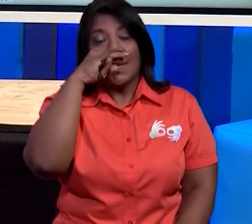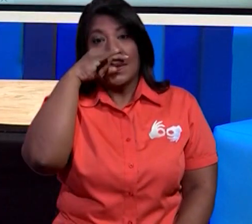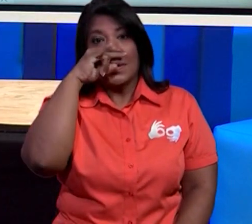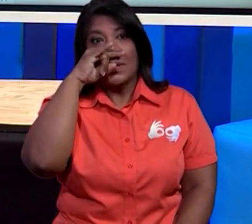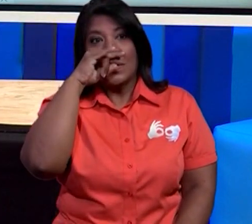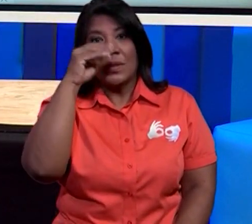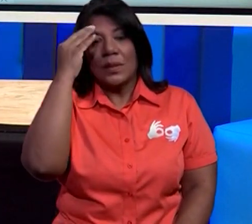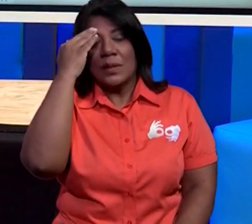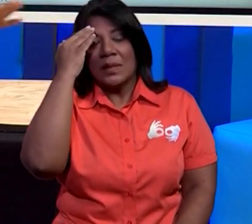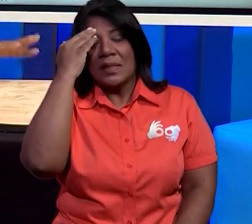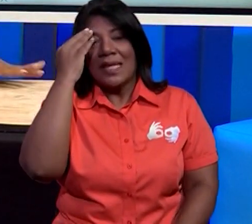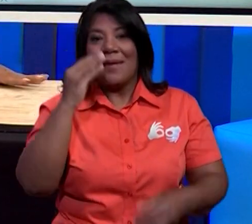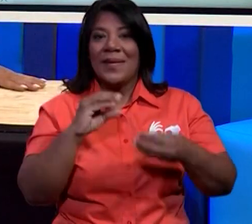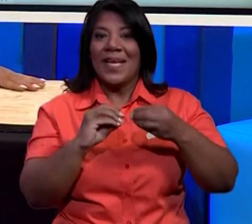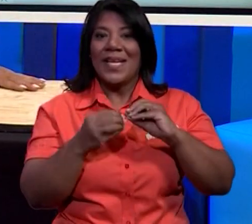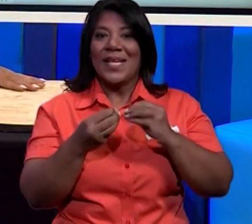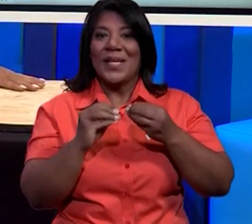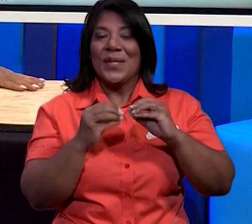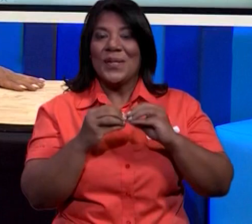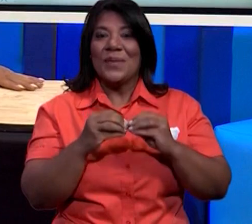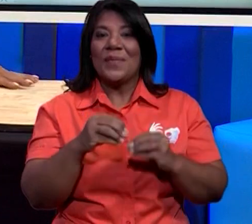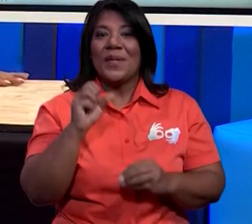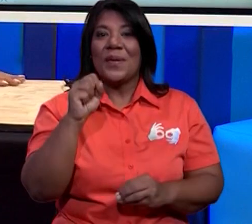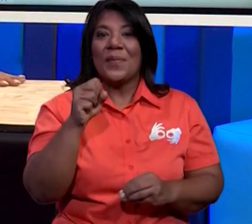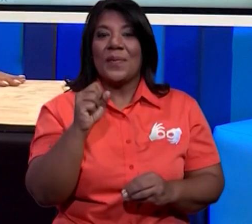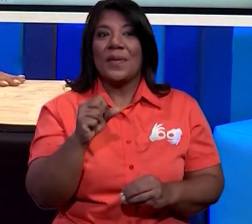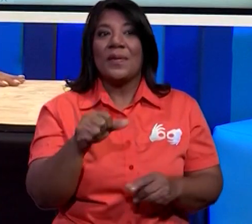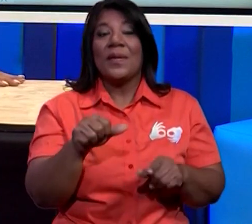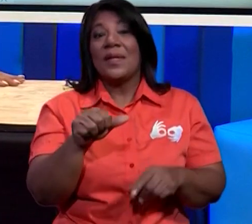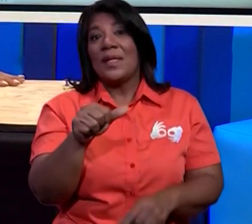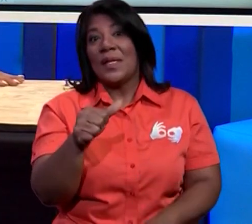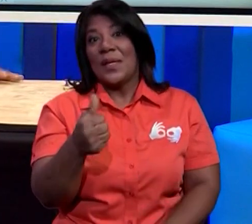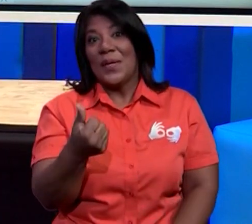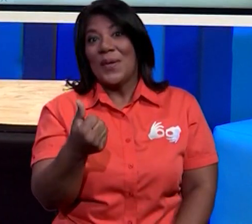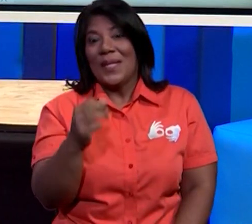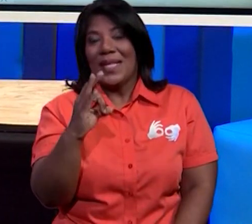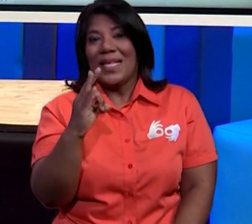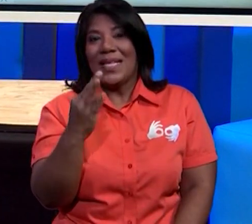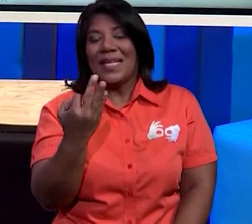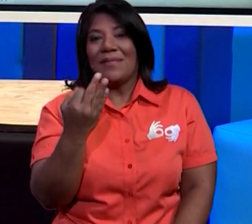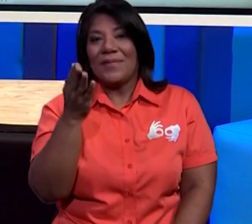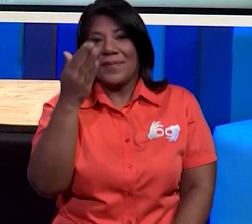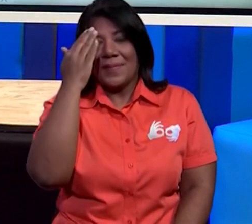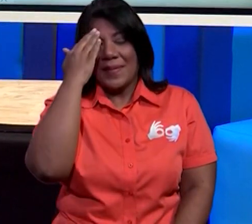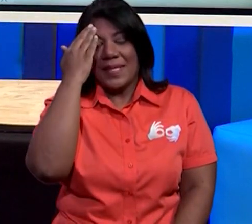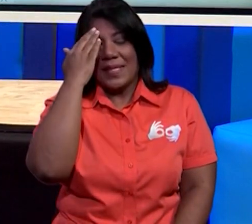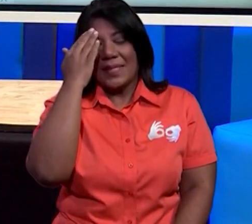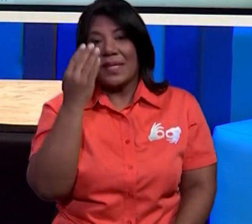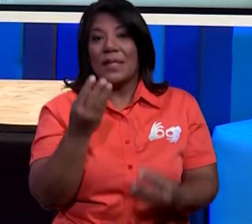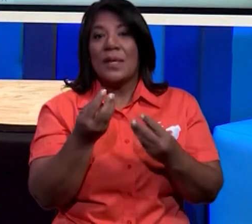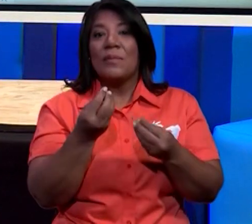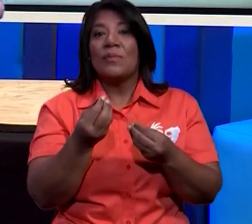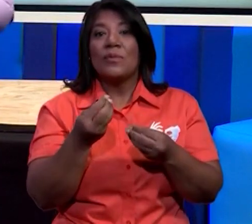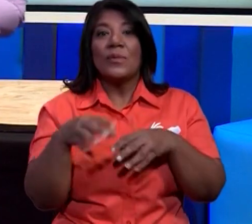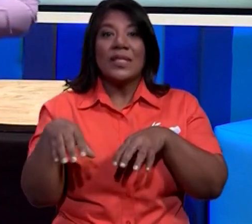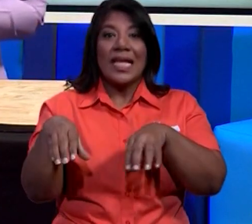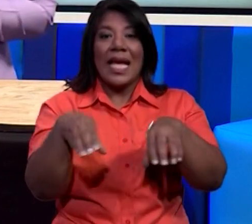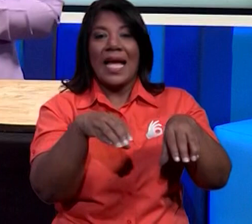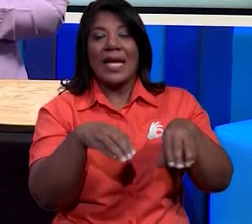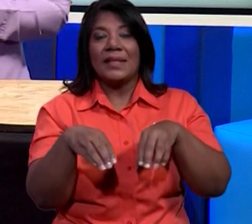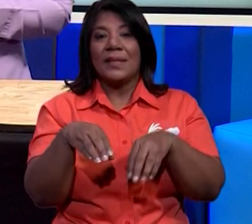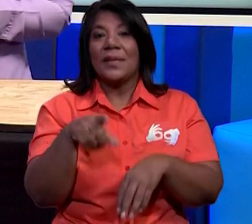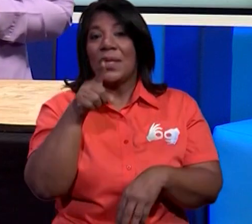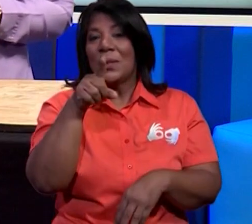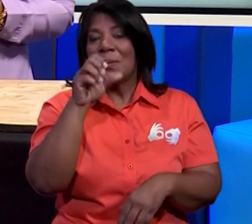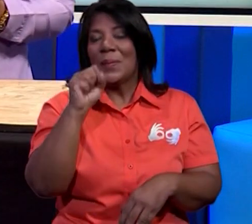maneja esas cantidades, podemos hacerlo de otra forma, ¿verdad? Porque sabes que hay un sinnúmero de actividades que puedes